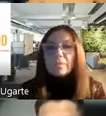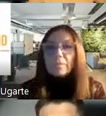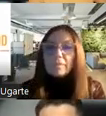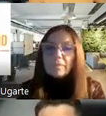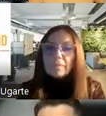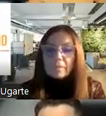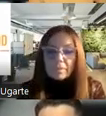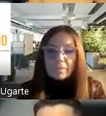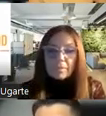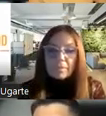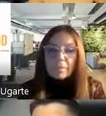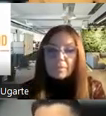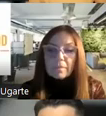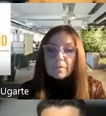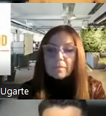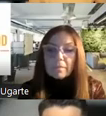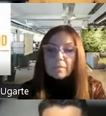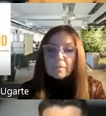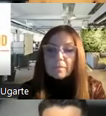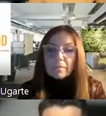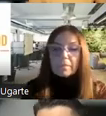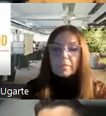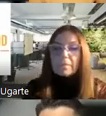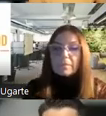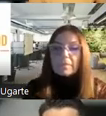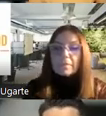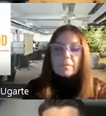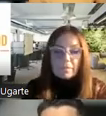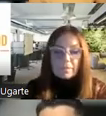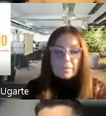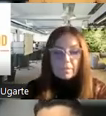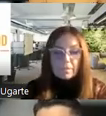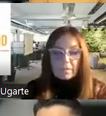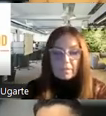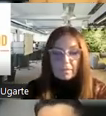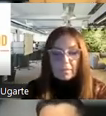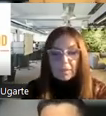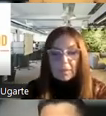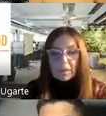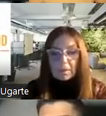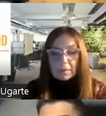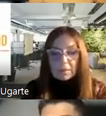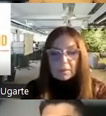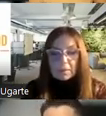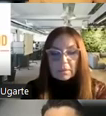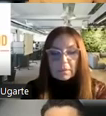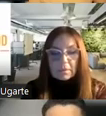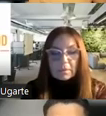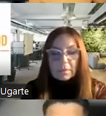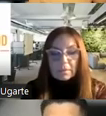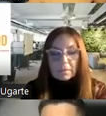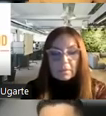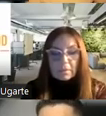pandemia, pues nos vimos también, igual que vosotros, un poco abrumados por la llamada a participar en ciertos eventos. No